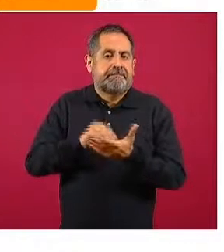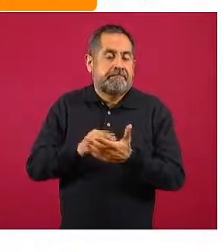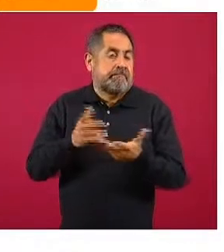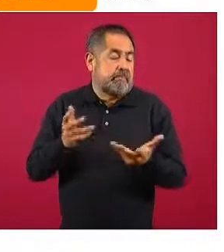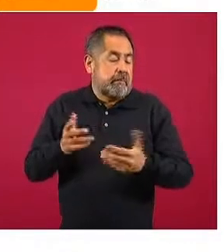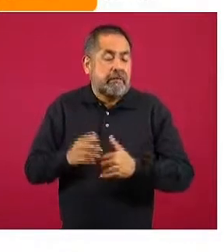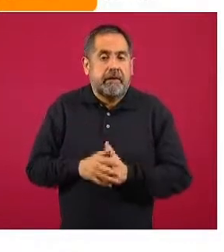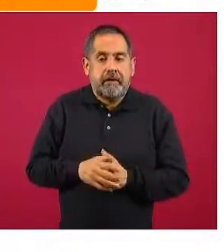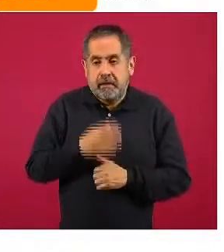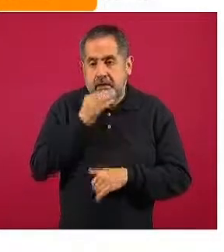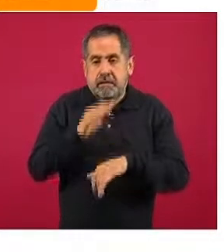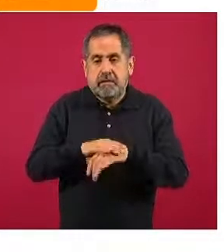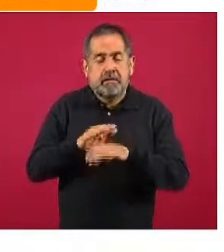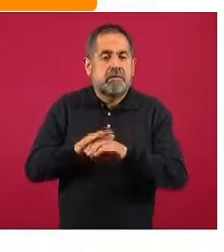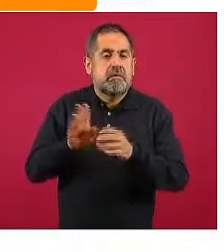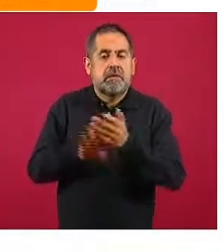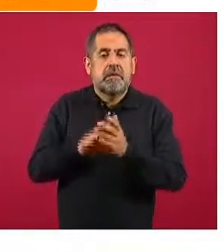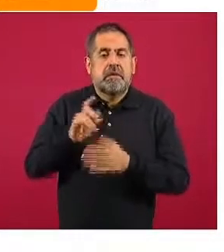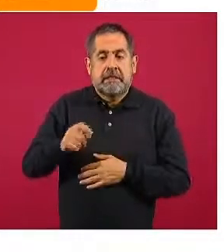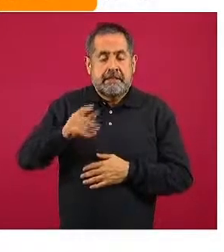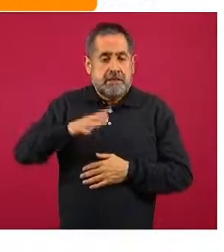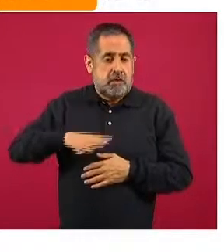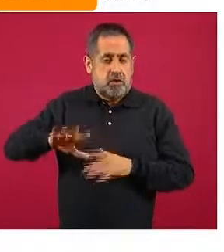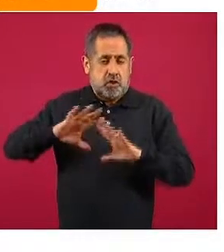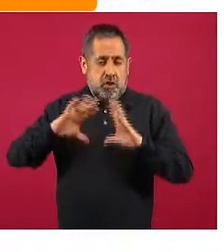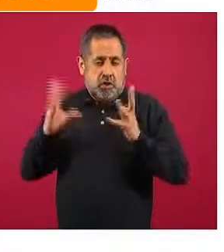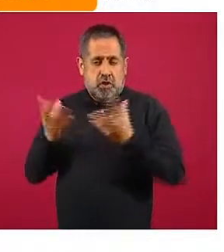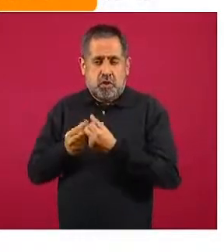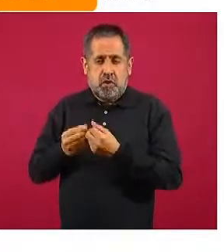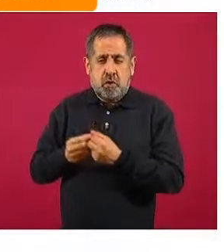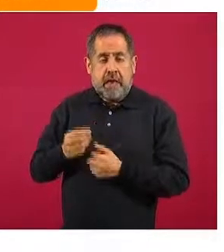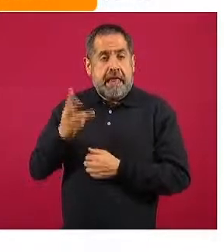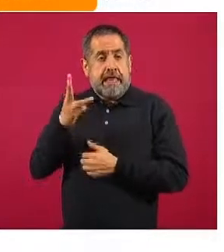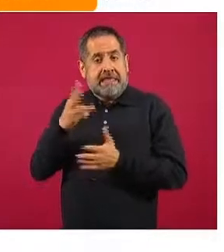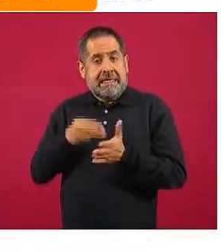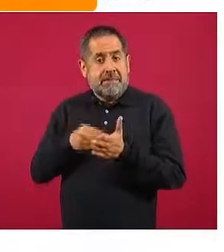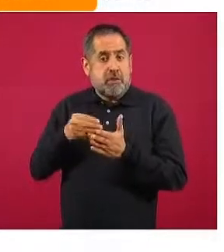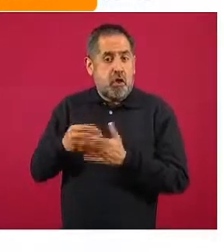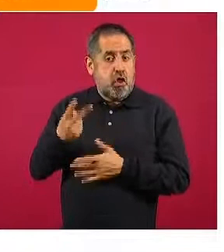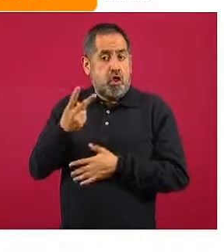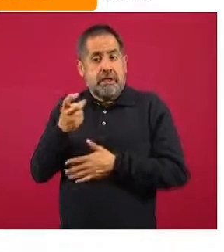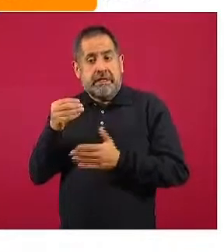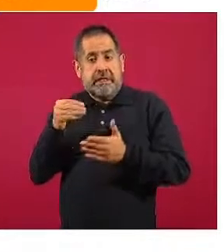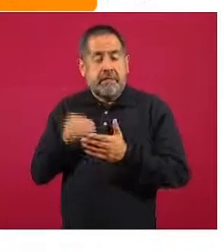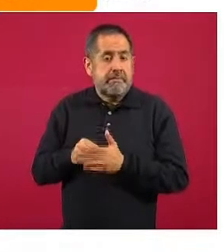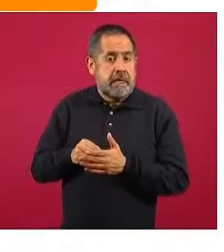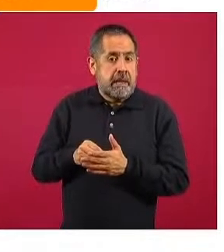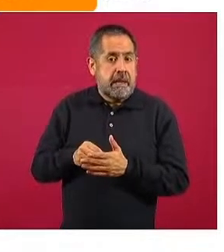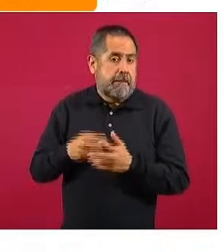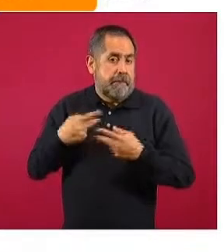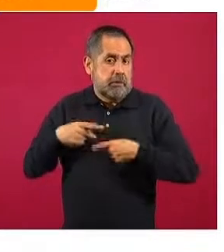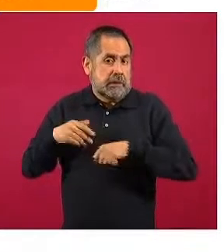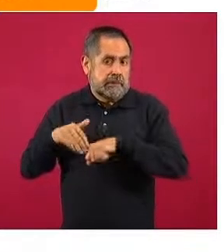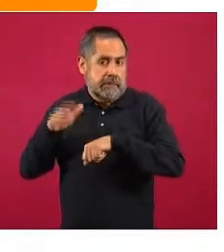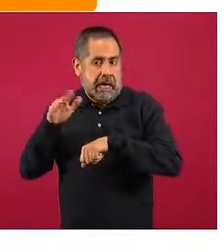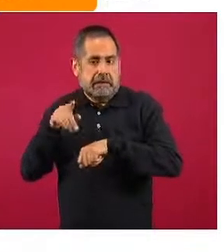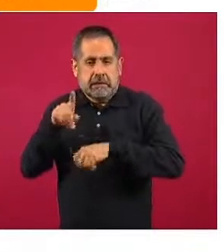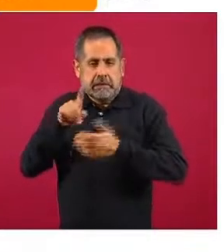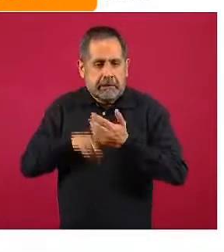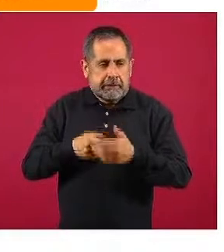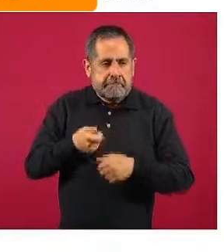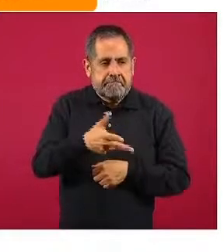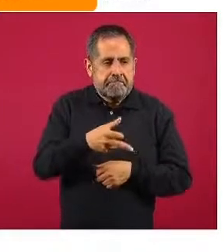recordemos que al menos de este gran total de ya más de 3 millones 200 mil personas que han sido